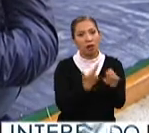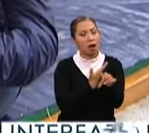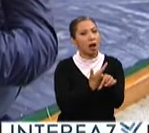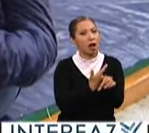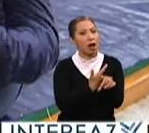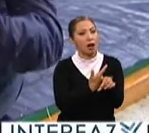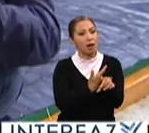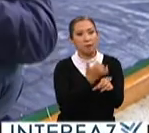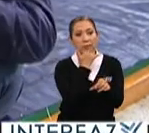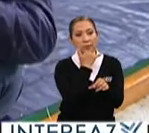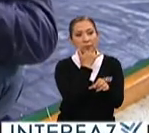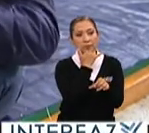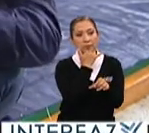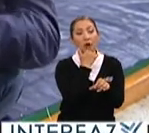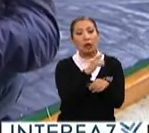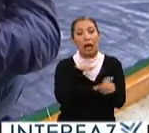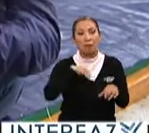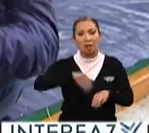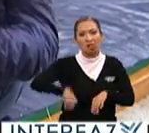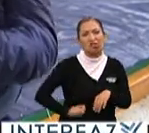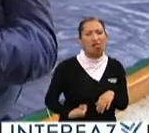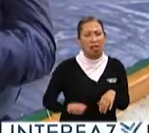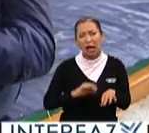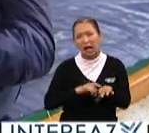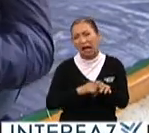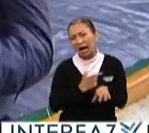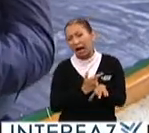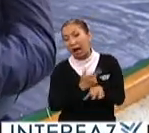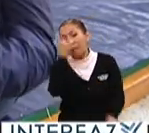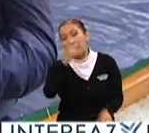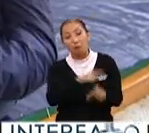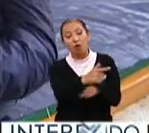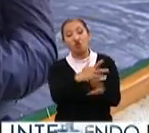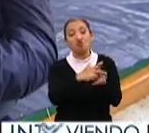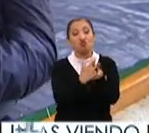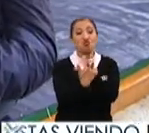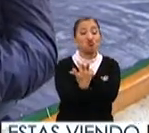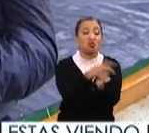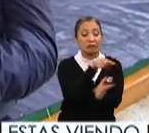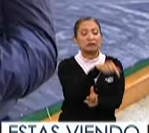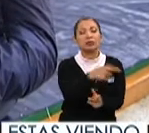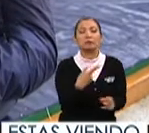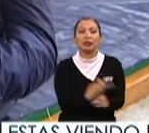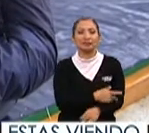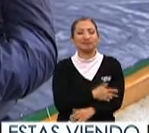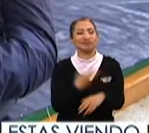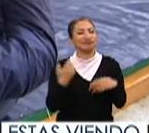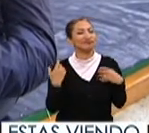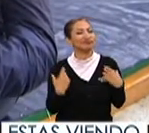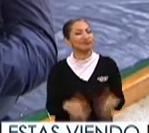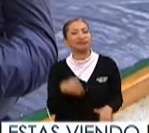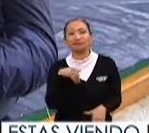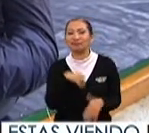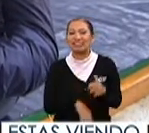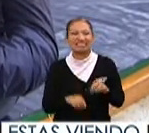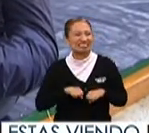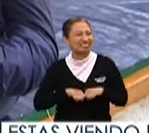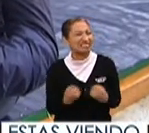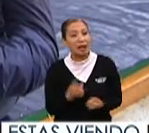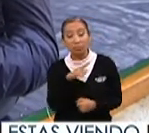una competencia una lesión grave a raíz de la lucha y en ese entonces la tuve entonces